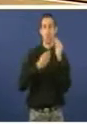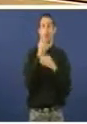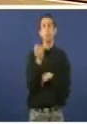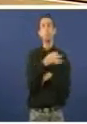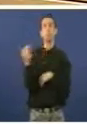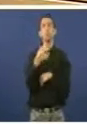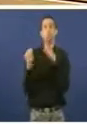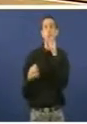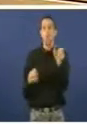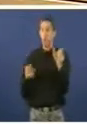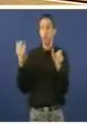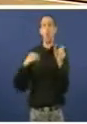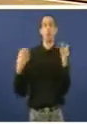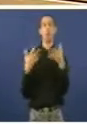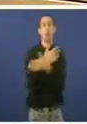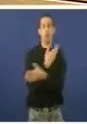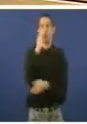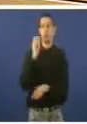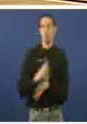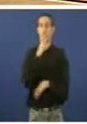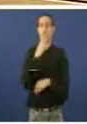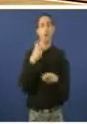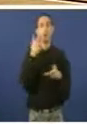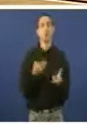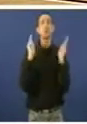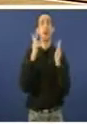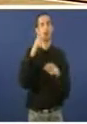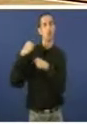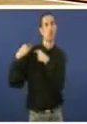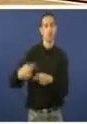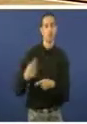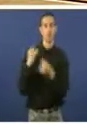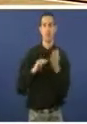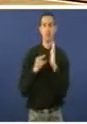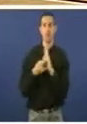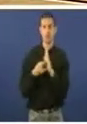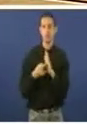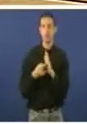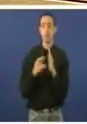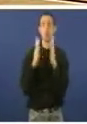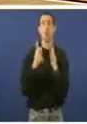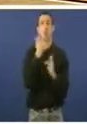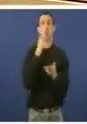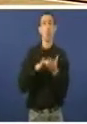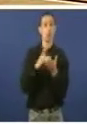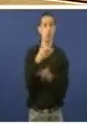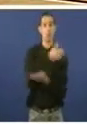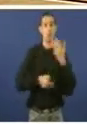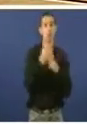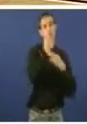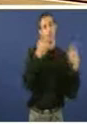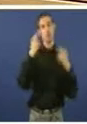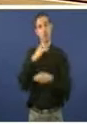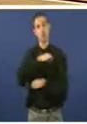as que vostedes están a tomar para debilitar conscientemente o sistema. Cando escollen a colaboración público-privada para